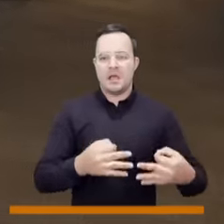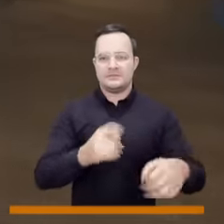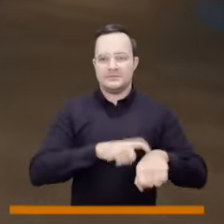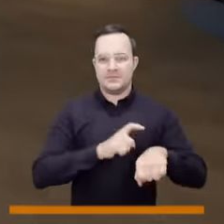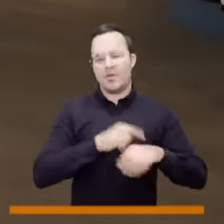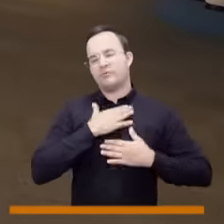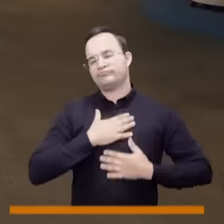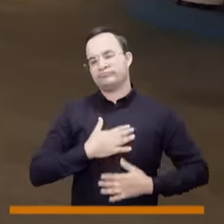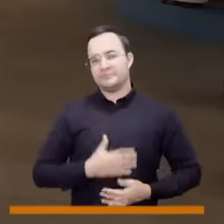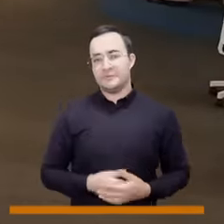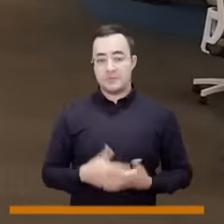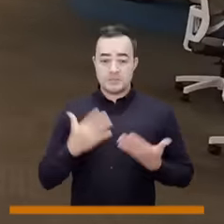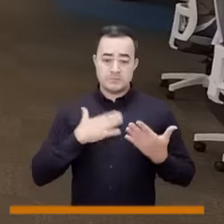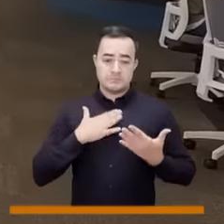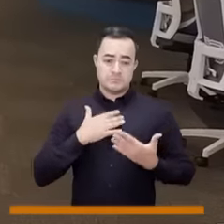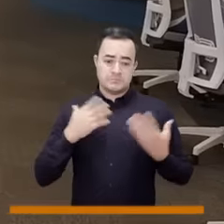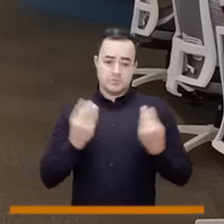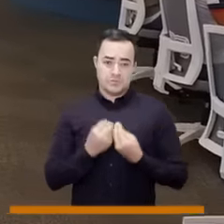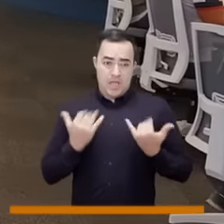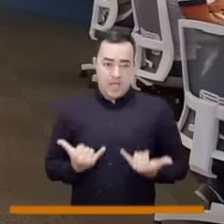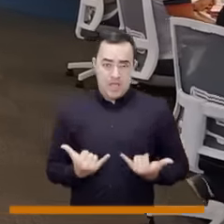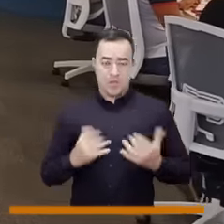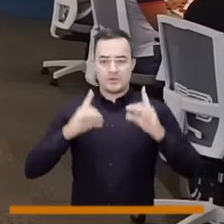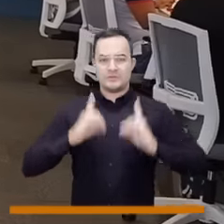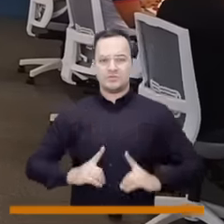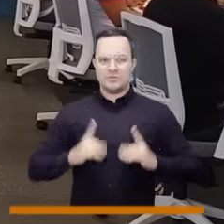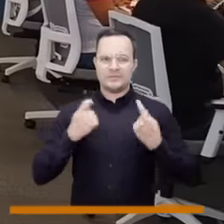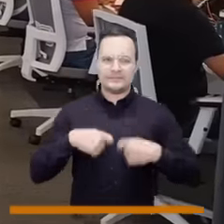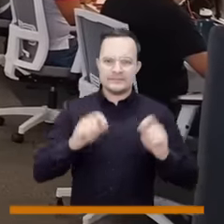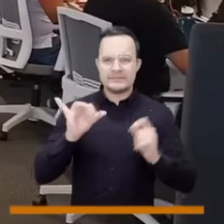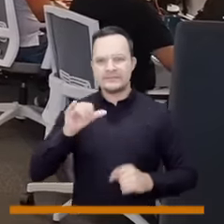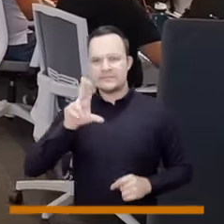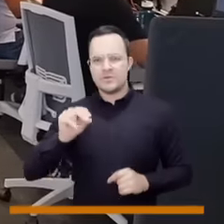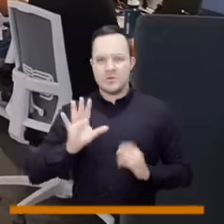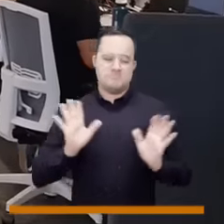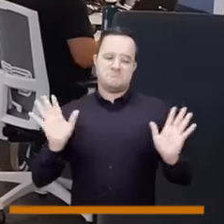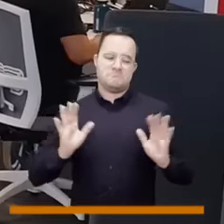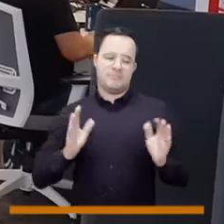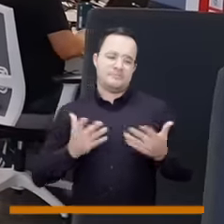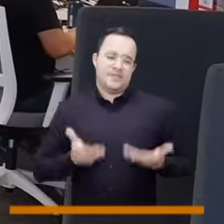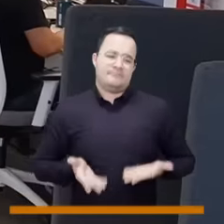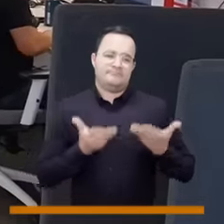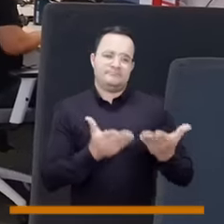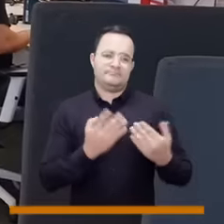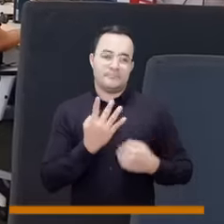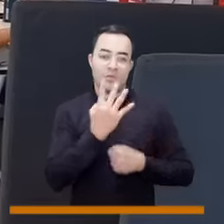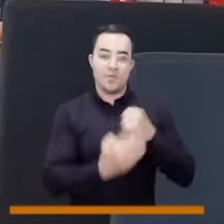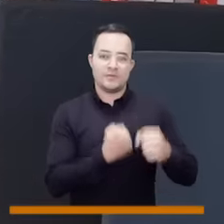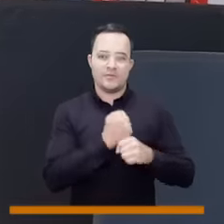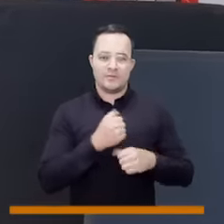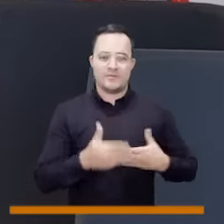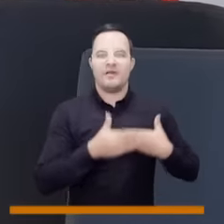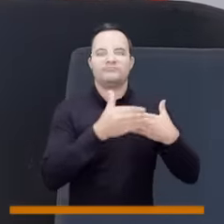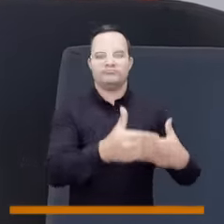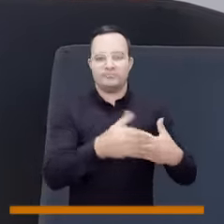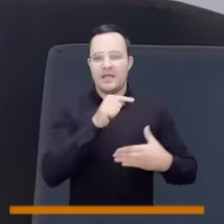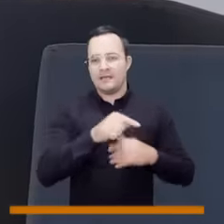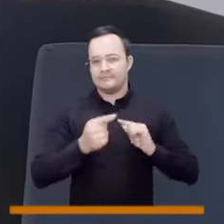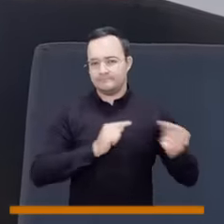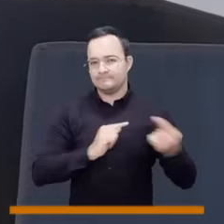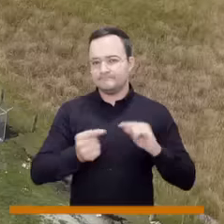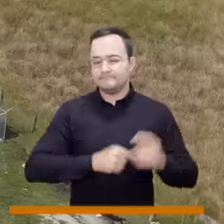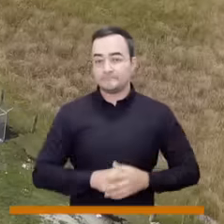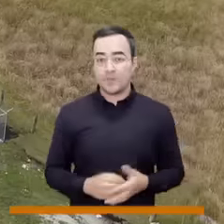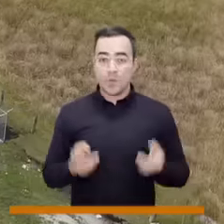consejo no le corresponderá el autorizar o no la venta de la empresa, ya será para el próximo cuatrienio y esperemos que para el